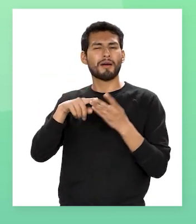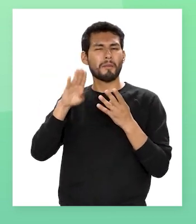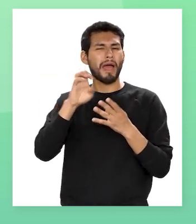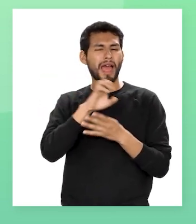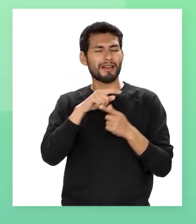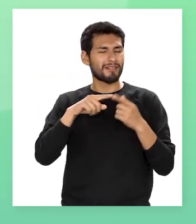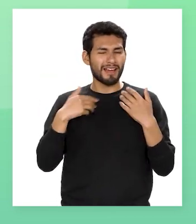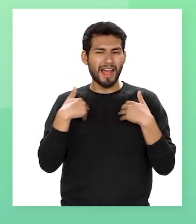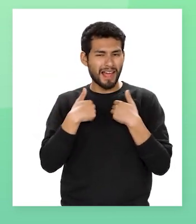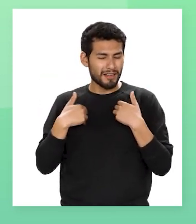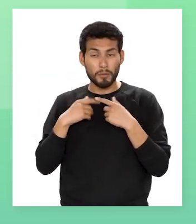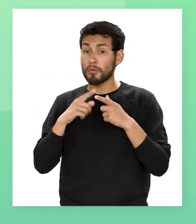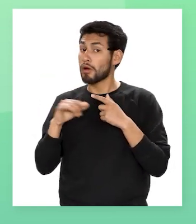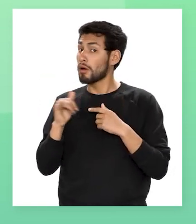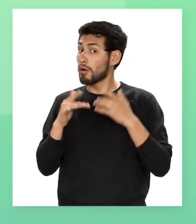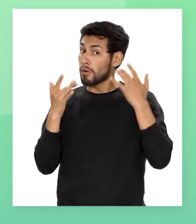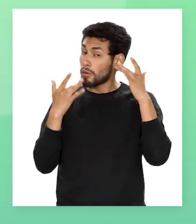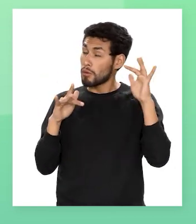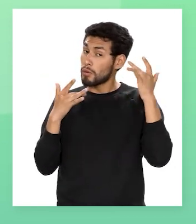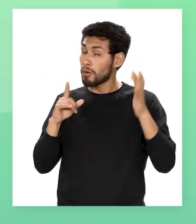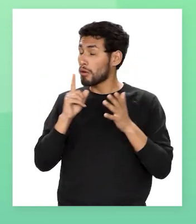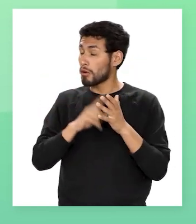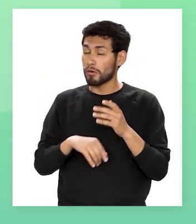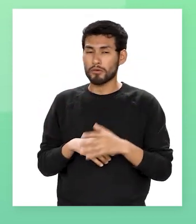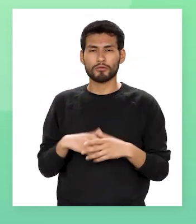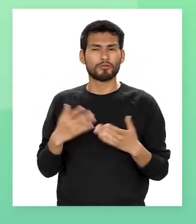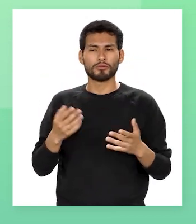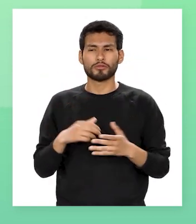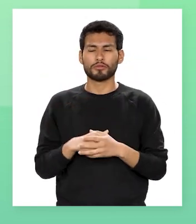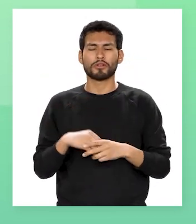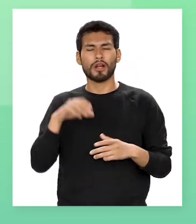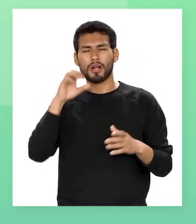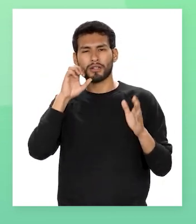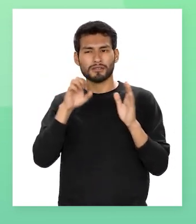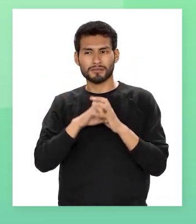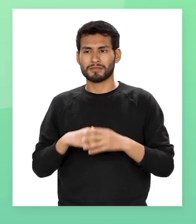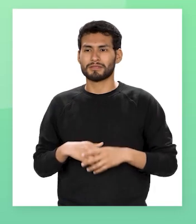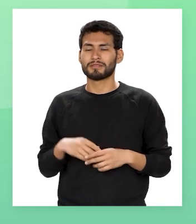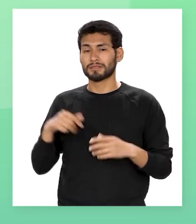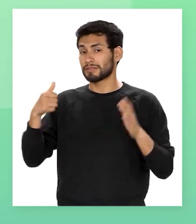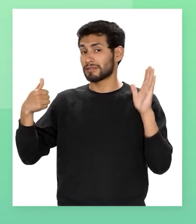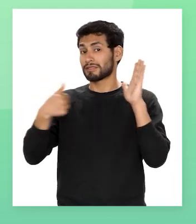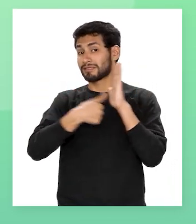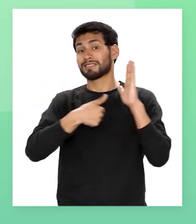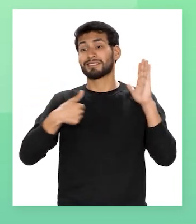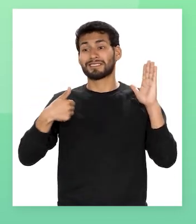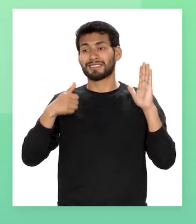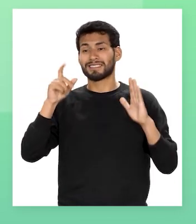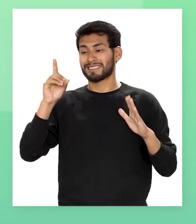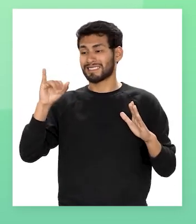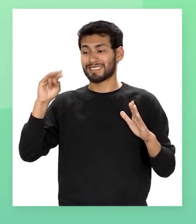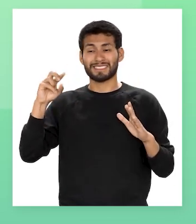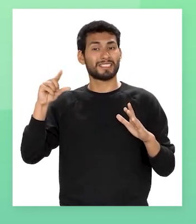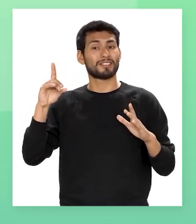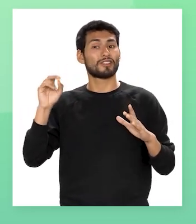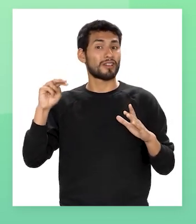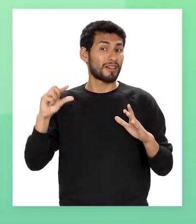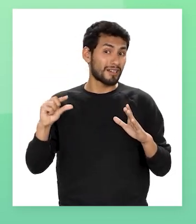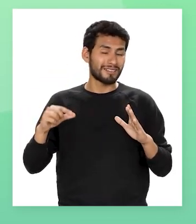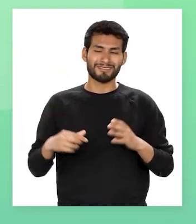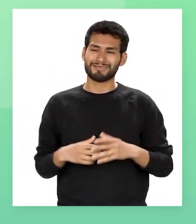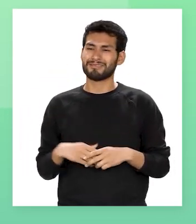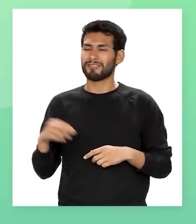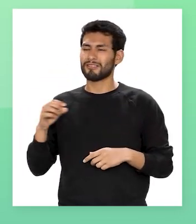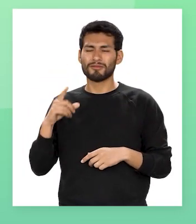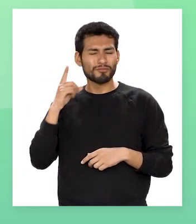También existen sonidos cuya representación es conocida como Por ejemplo, el timbre de tu casa Si